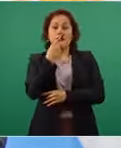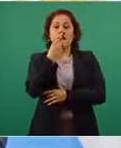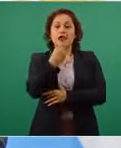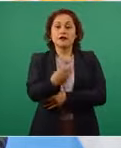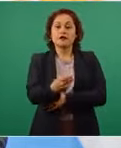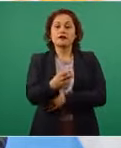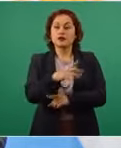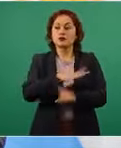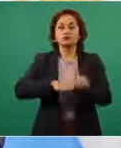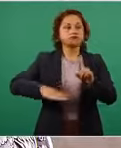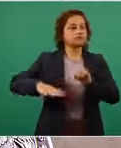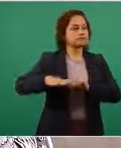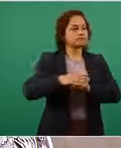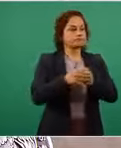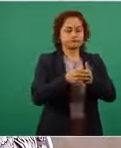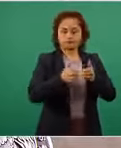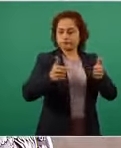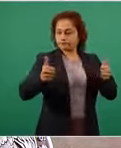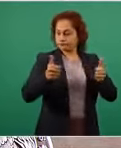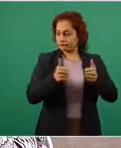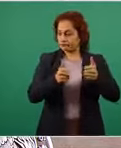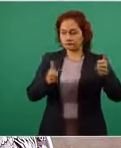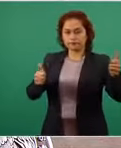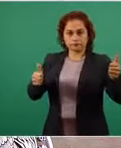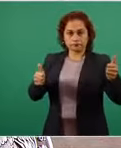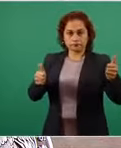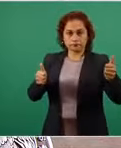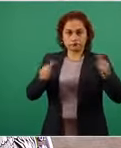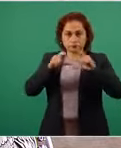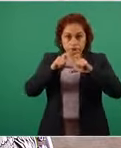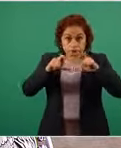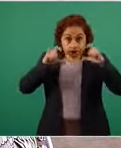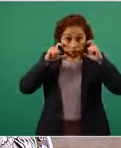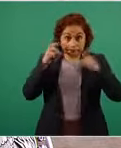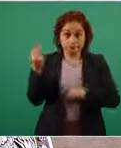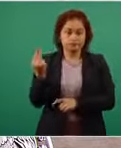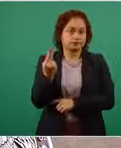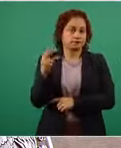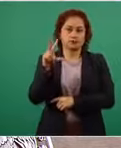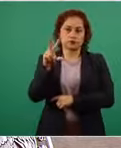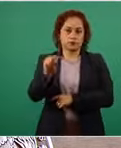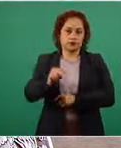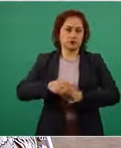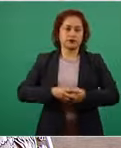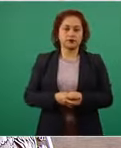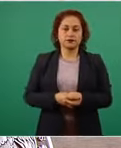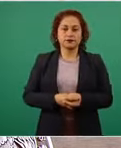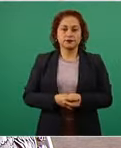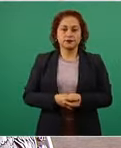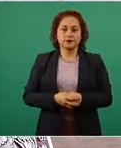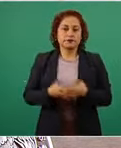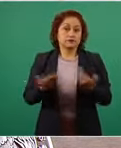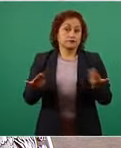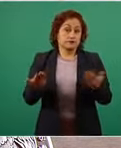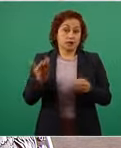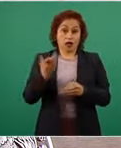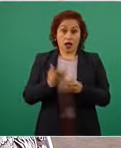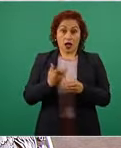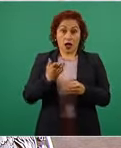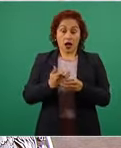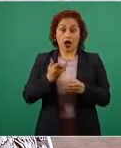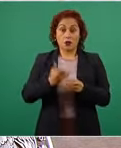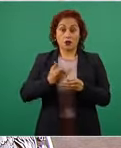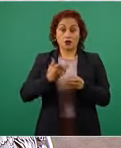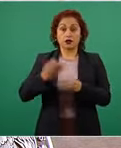de distancia puedo prescindir del tapabocas y en una circunstancia como es la de dar una